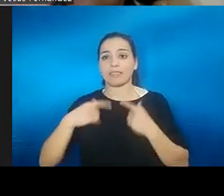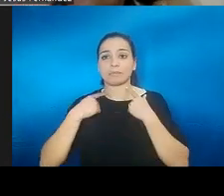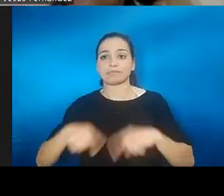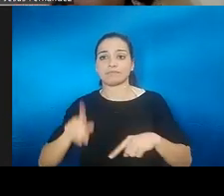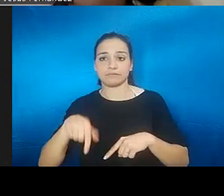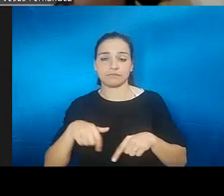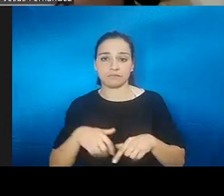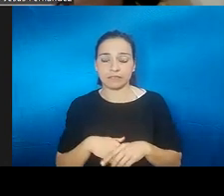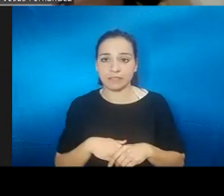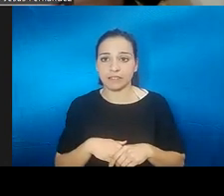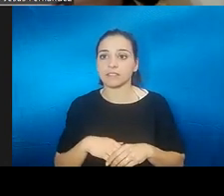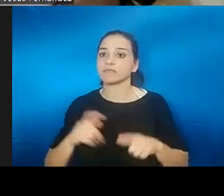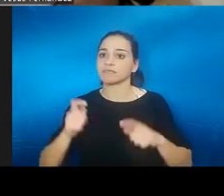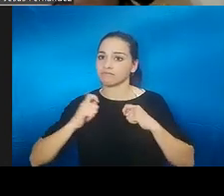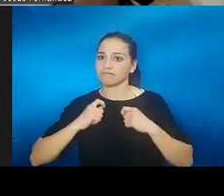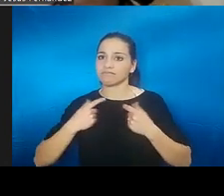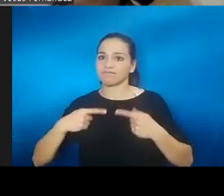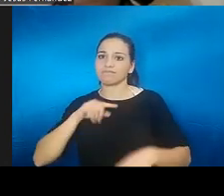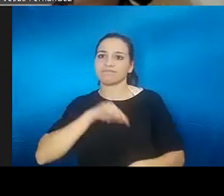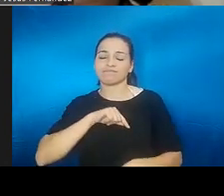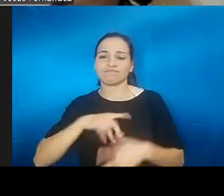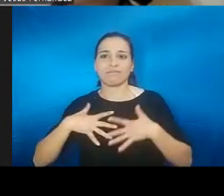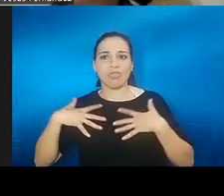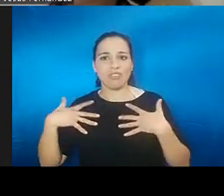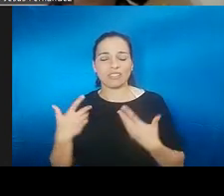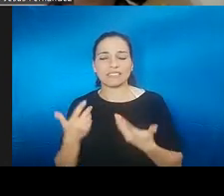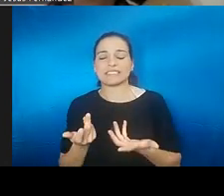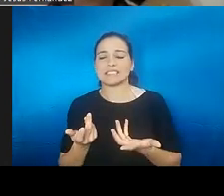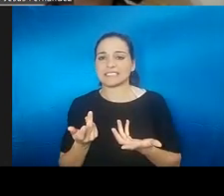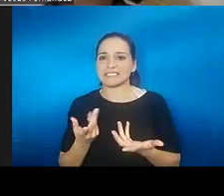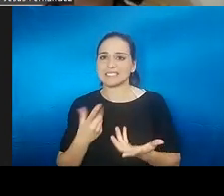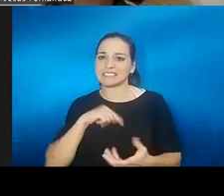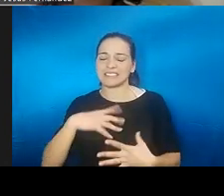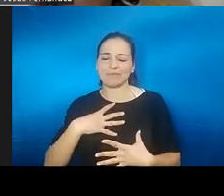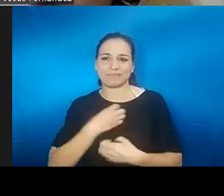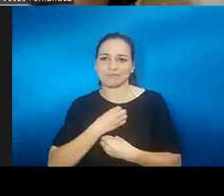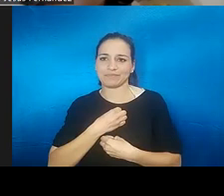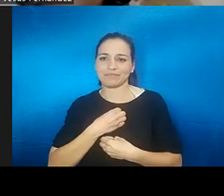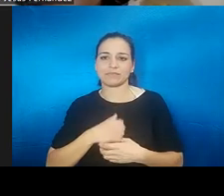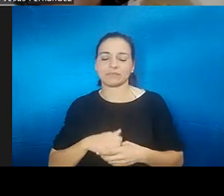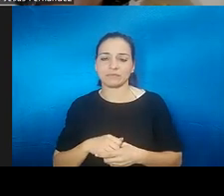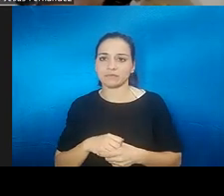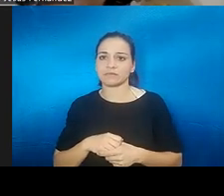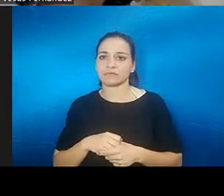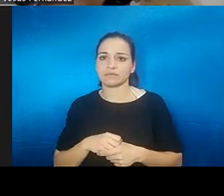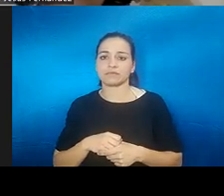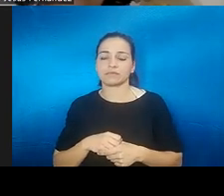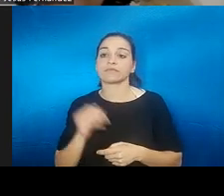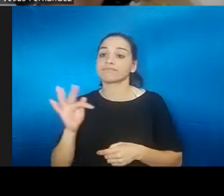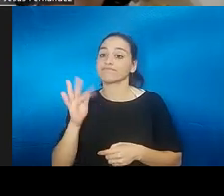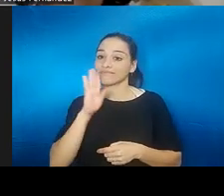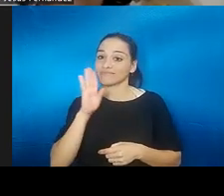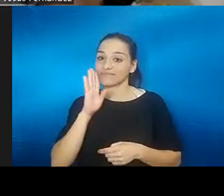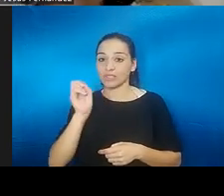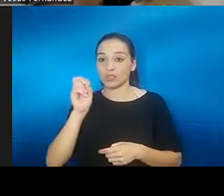genera emociones que pueden ser muy frustrantes, ¿no? Además, lo que comentaba también